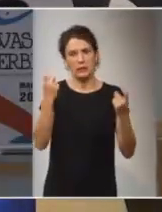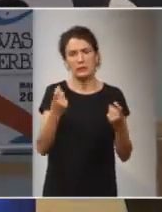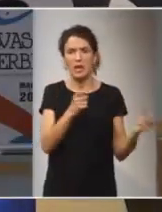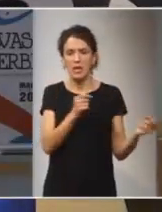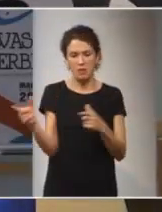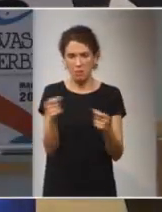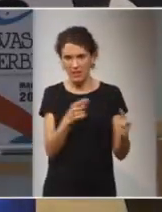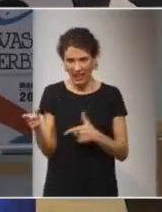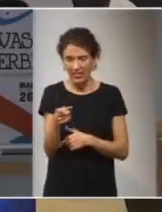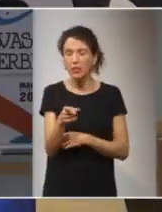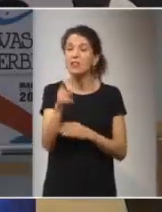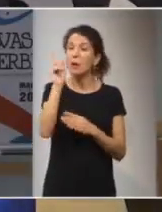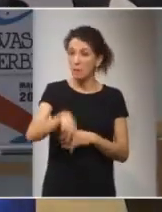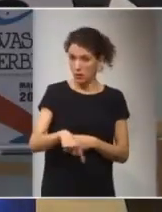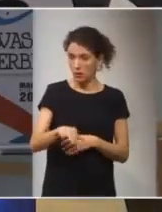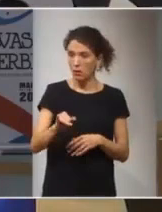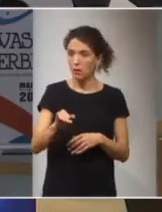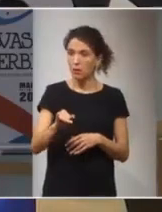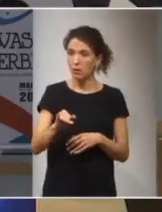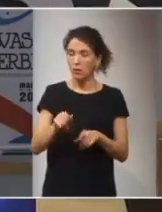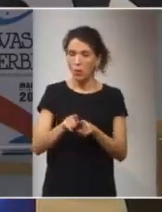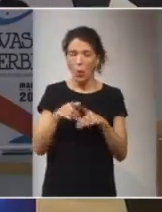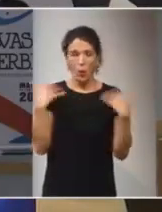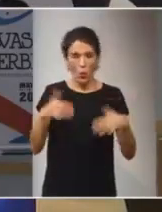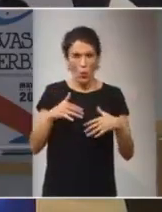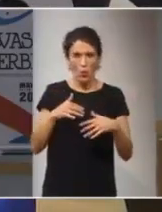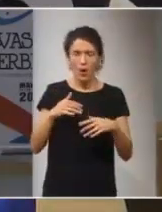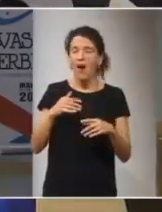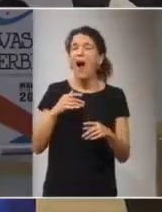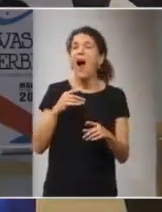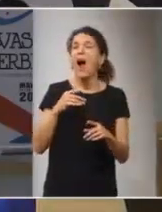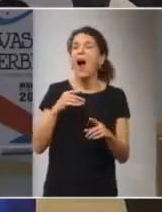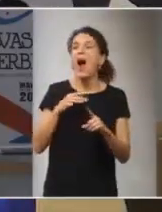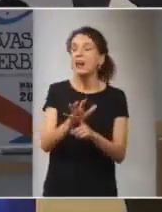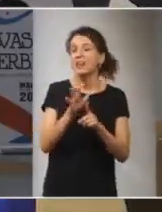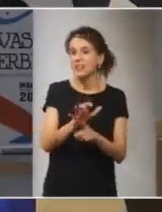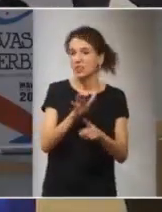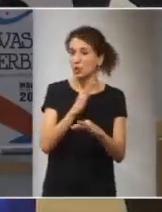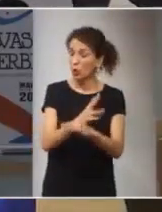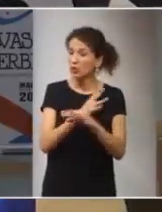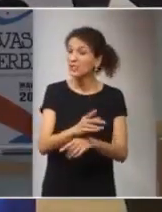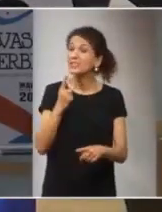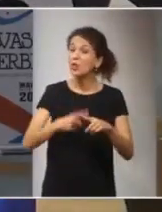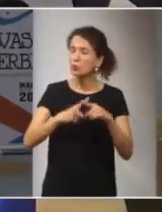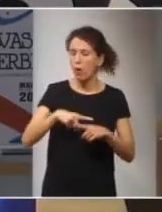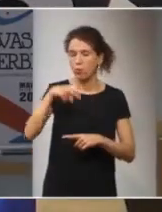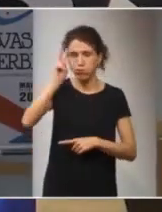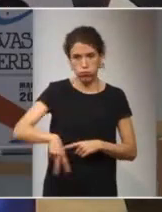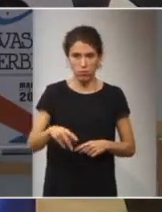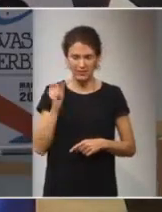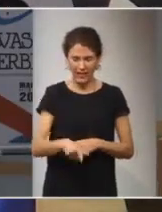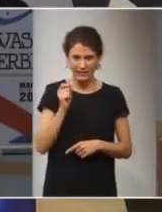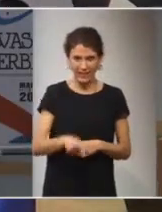inmigrantes donde la violación la agresión sexual permanentemente es una norma ¿cómo